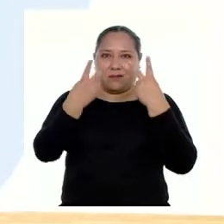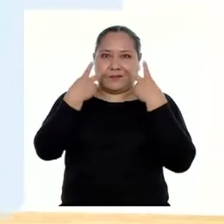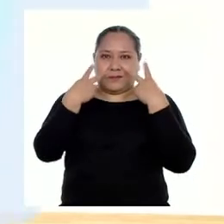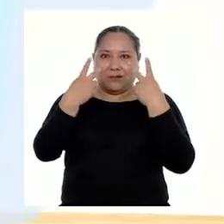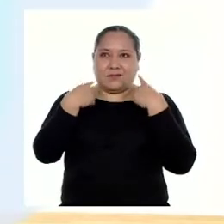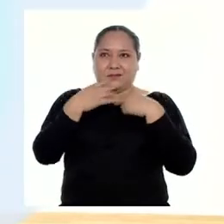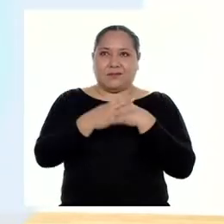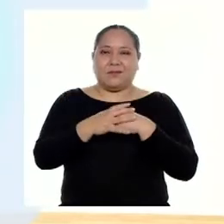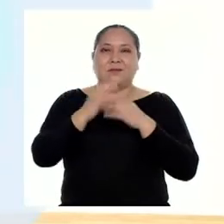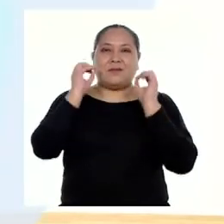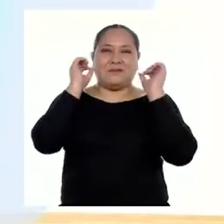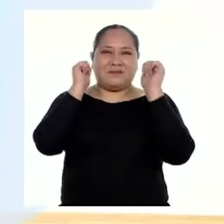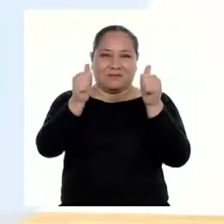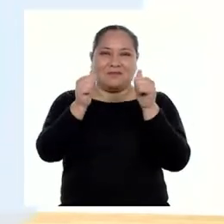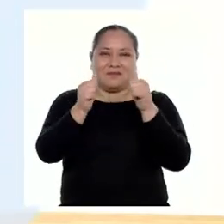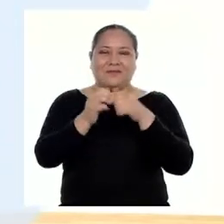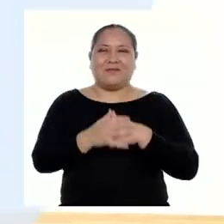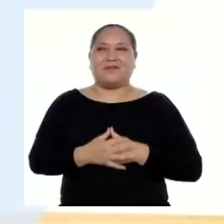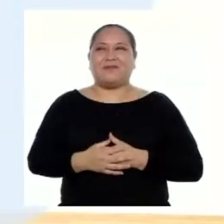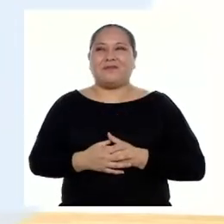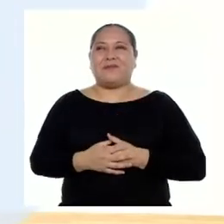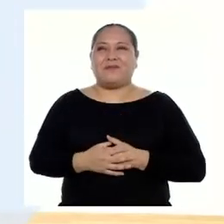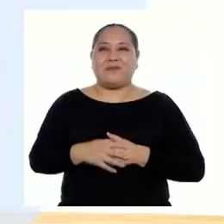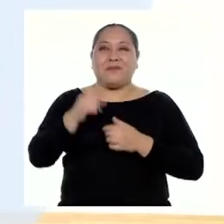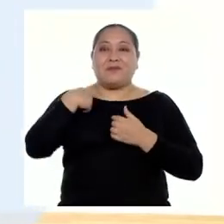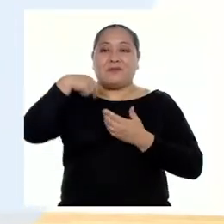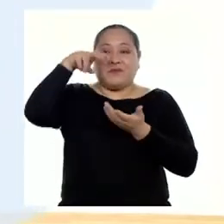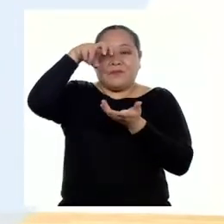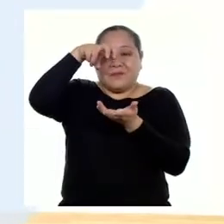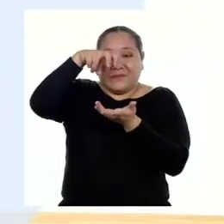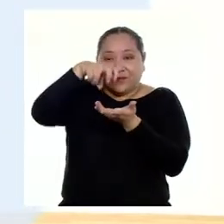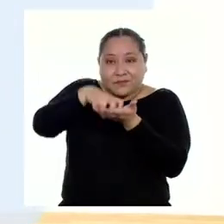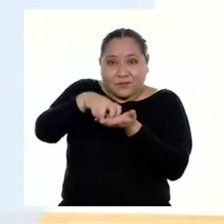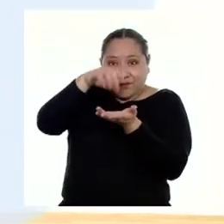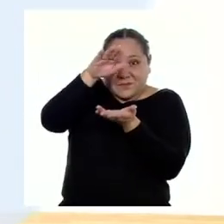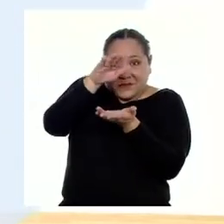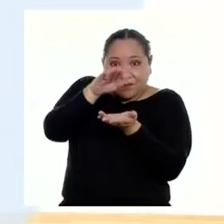Bien. Eso. Me agacho, tú también lo haces.